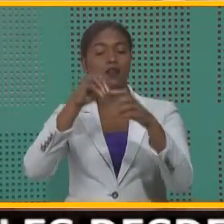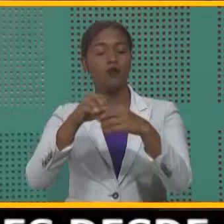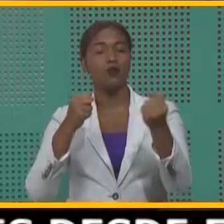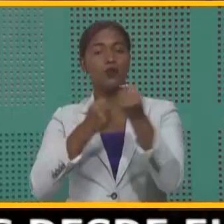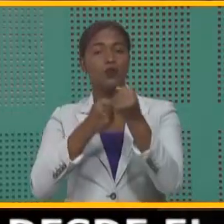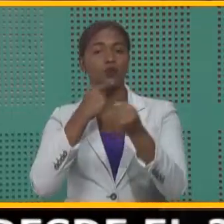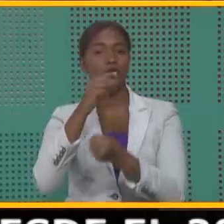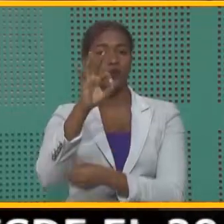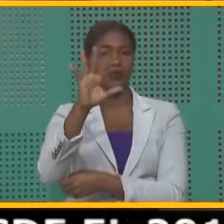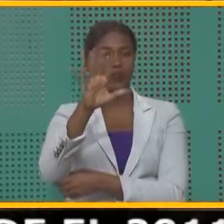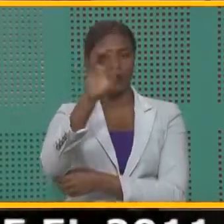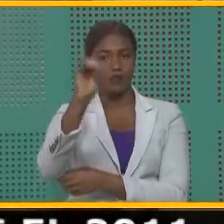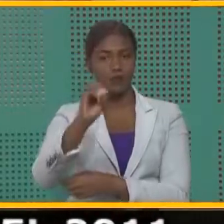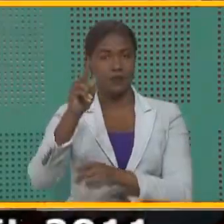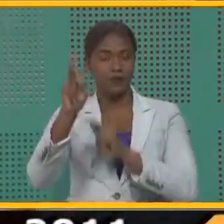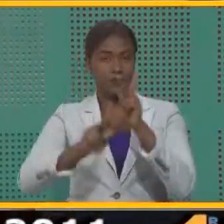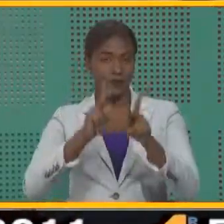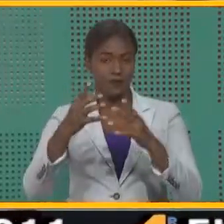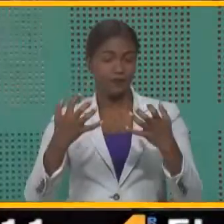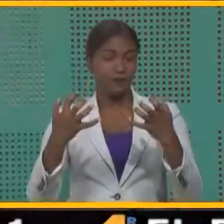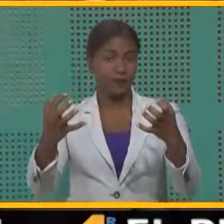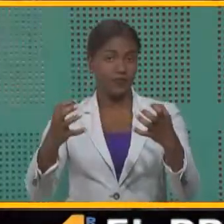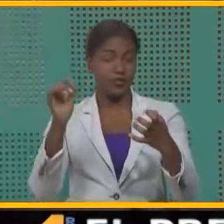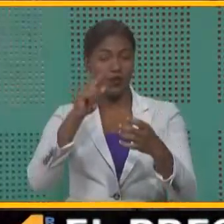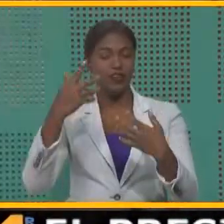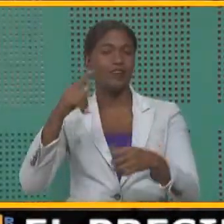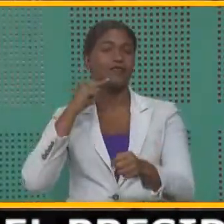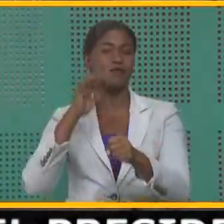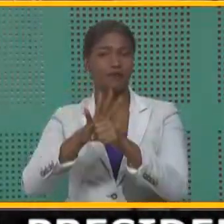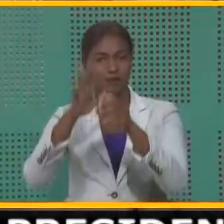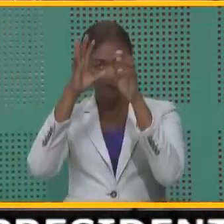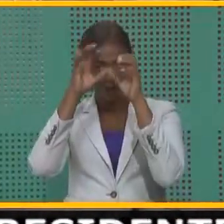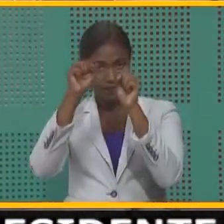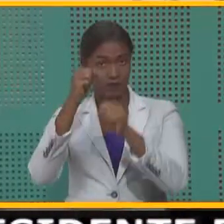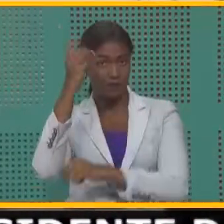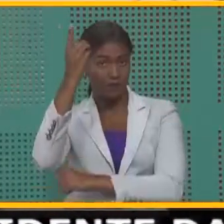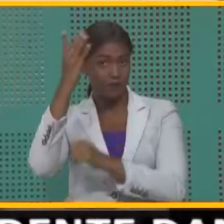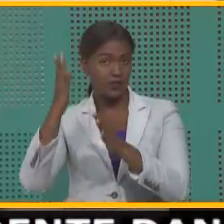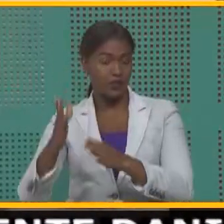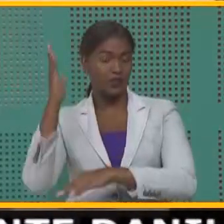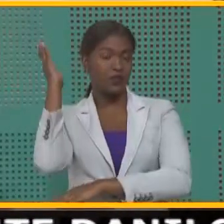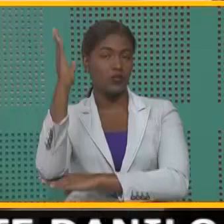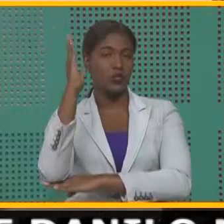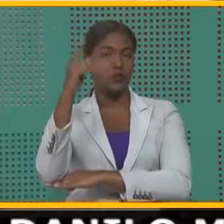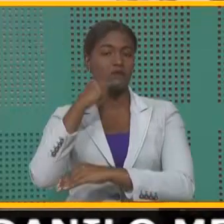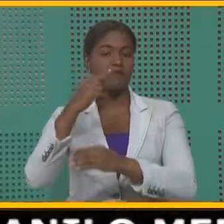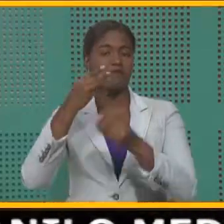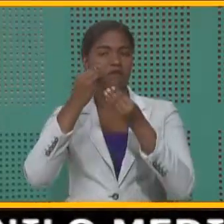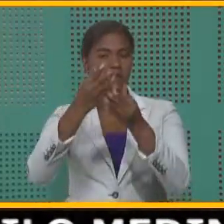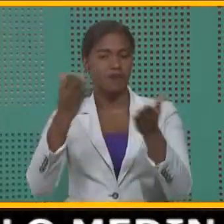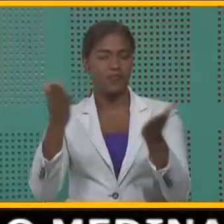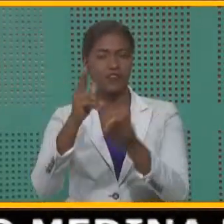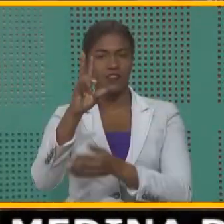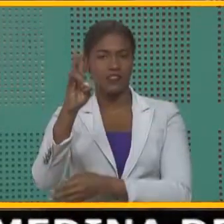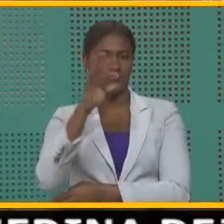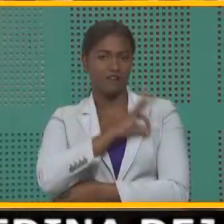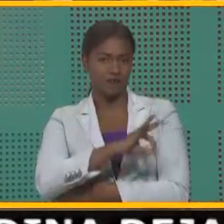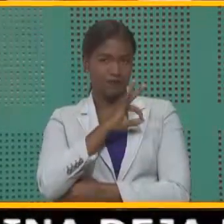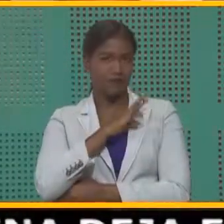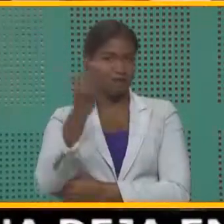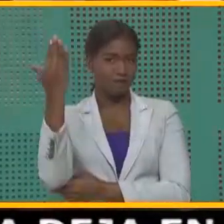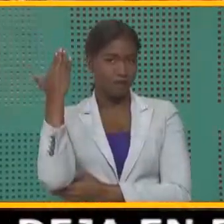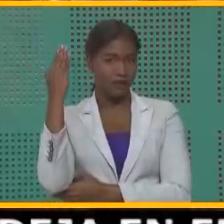del 95% de la población, como lo prometió el presidente Danilo Medina en su discurso de rendición de cuentas del 27 de febrero.